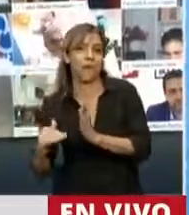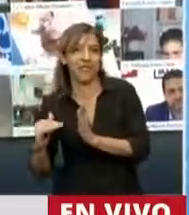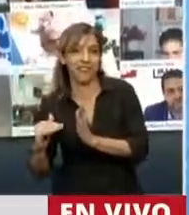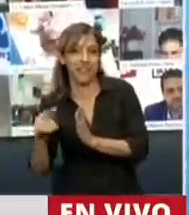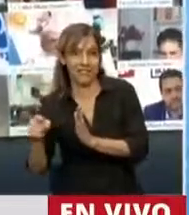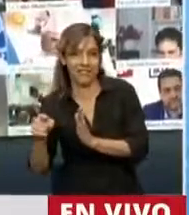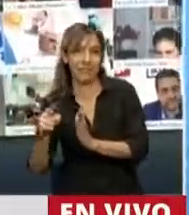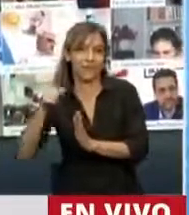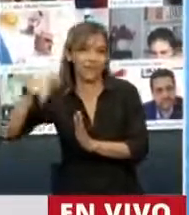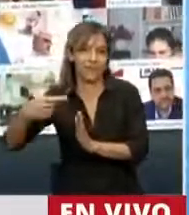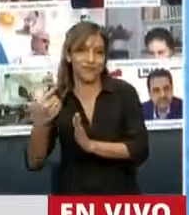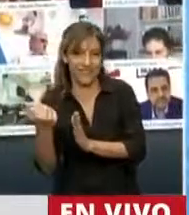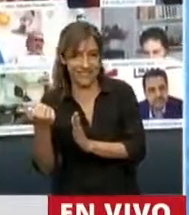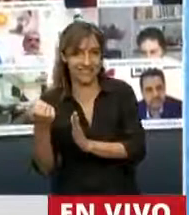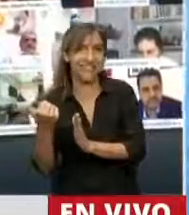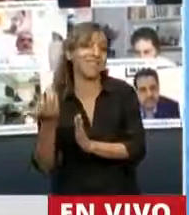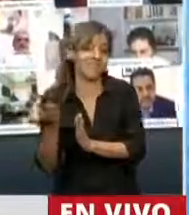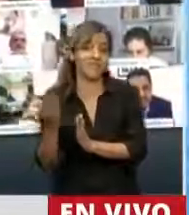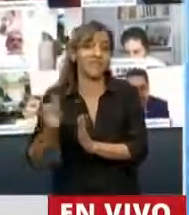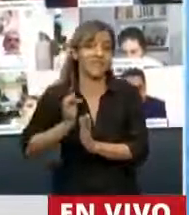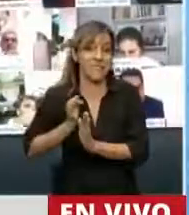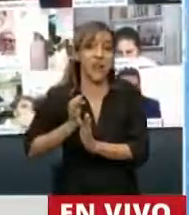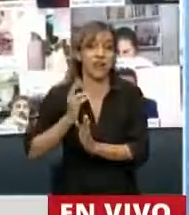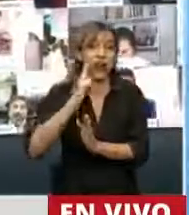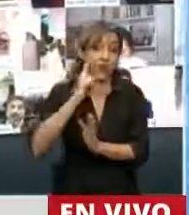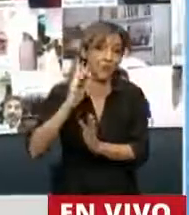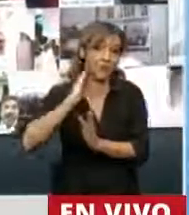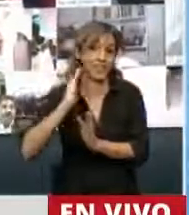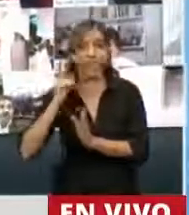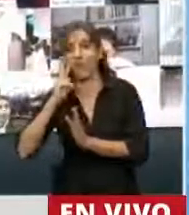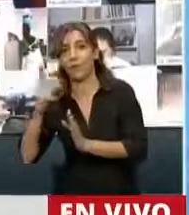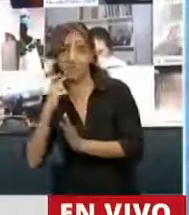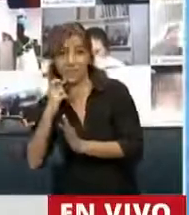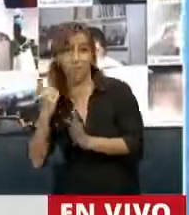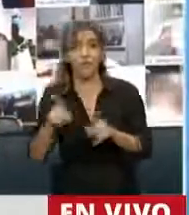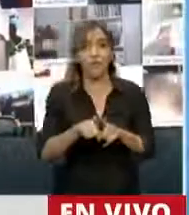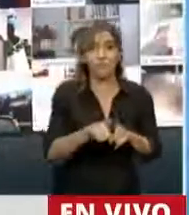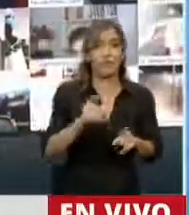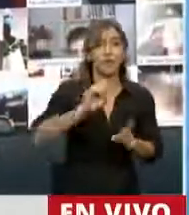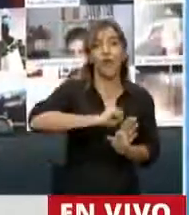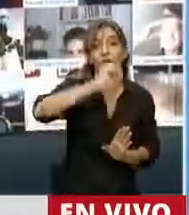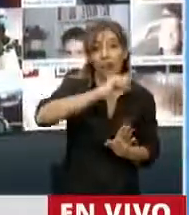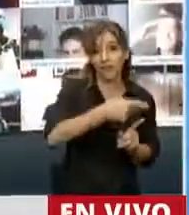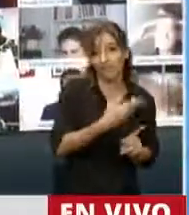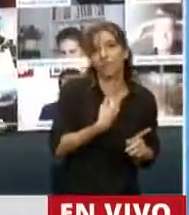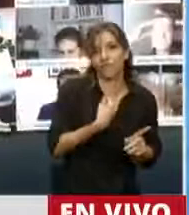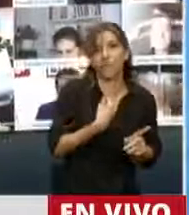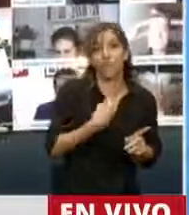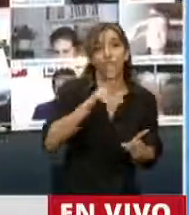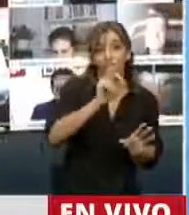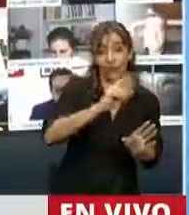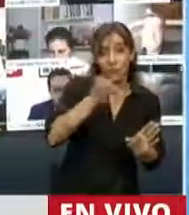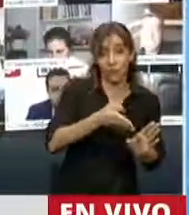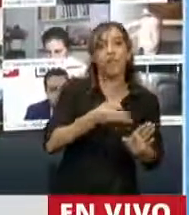entre el 2016 y el 2019. La inflación promedio de los últimos 10 años 30,8%, pero